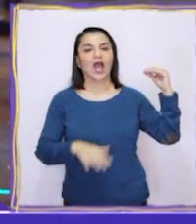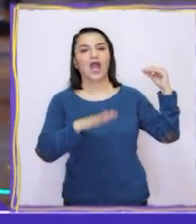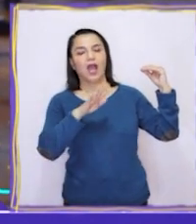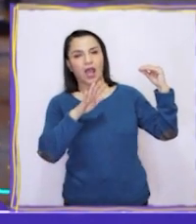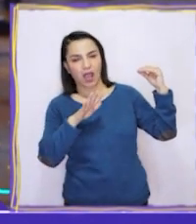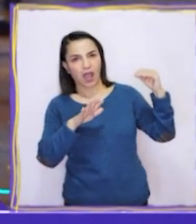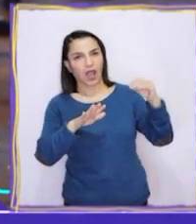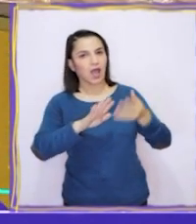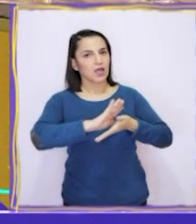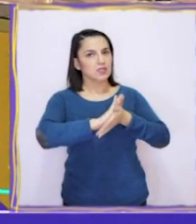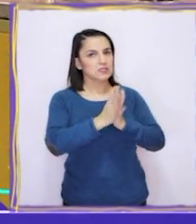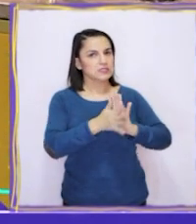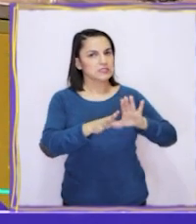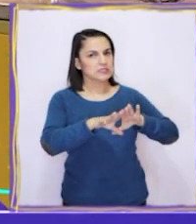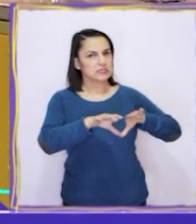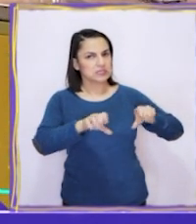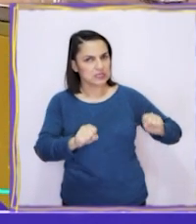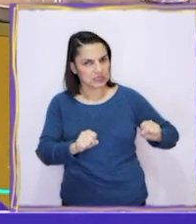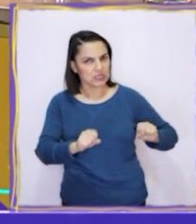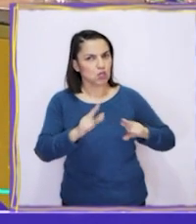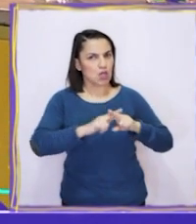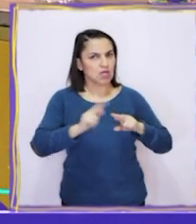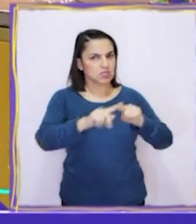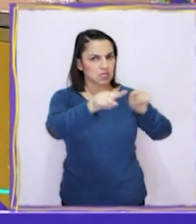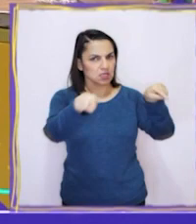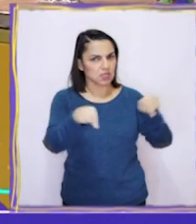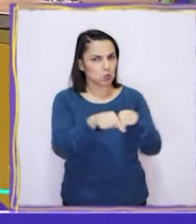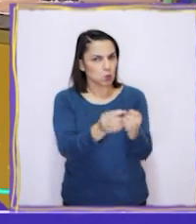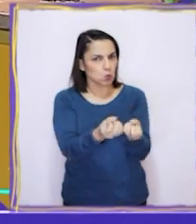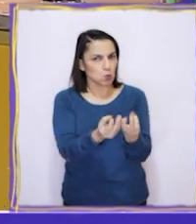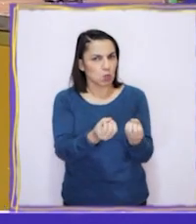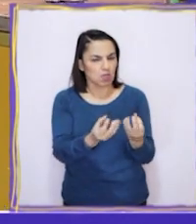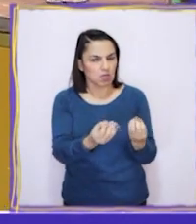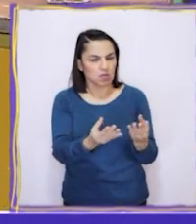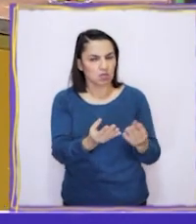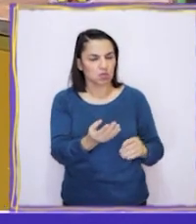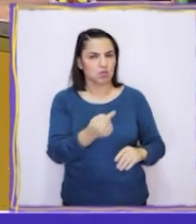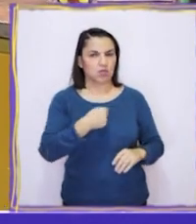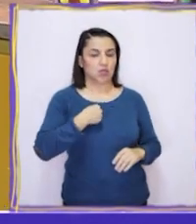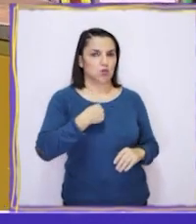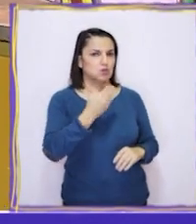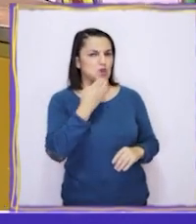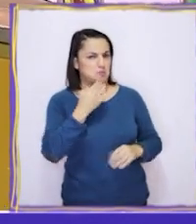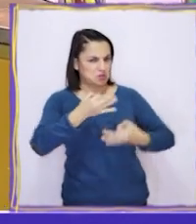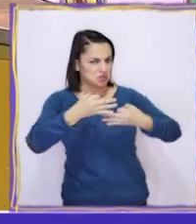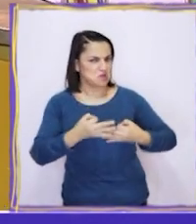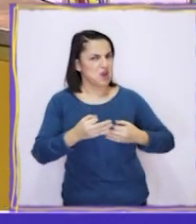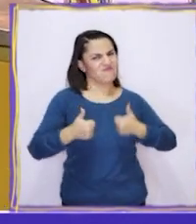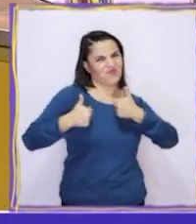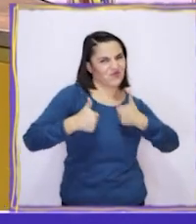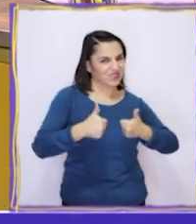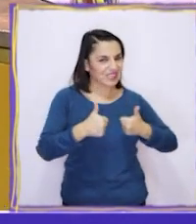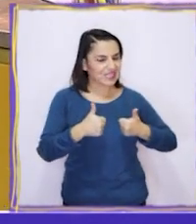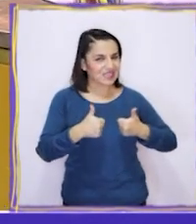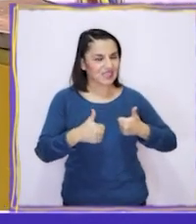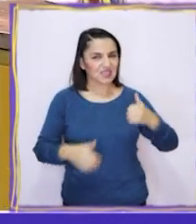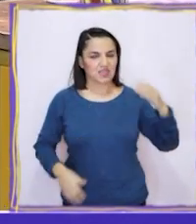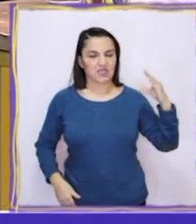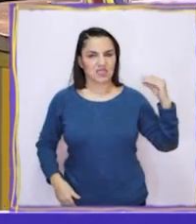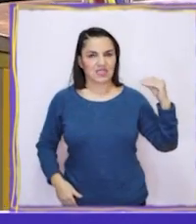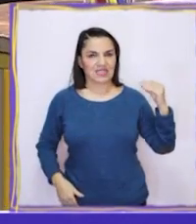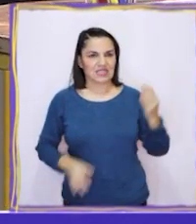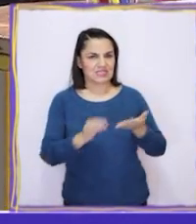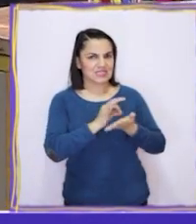¡Ah! Tienes todo listo para hacer el huerto. Sí, yo también estoy segura que va a ser increíble.